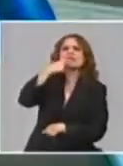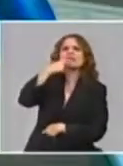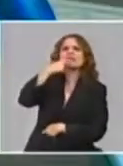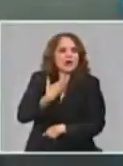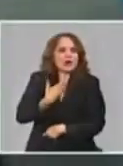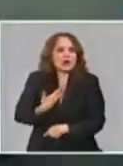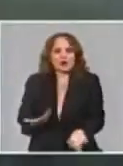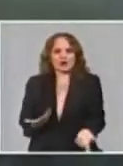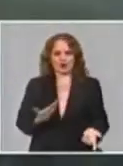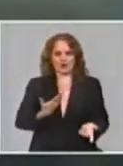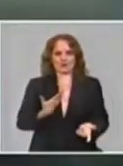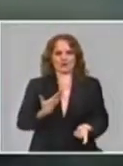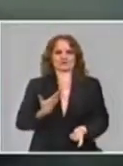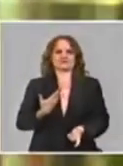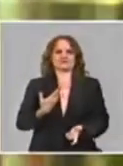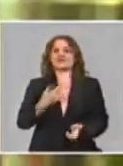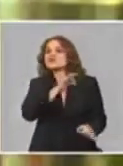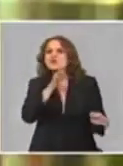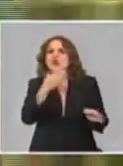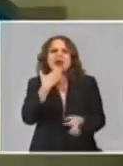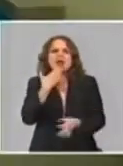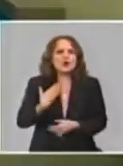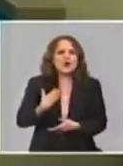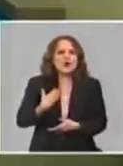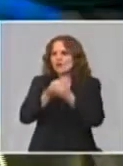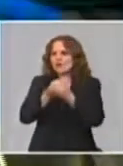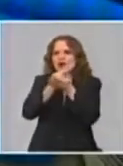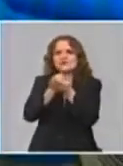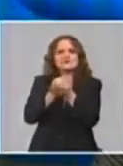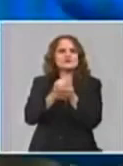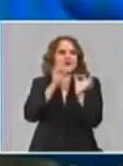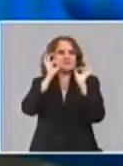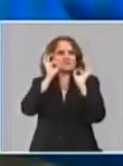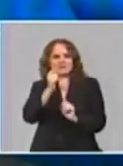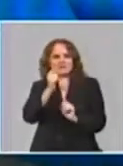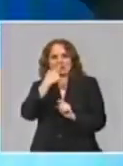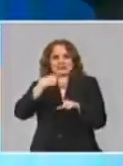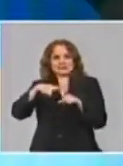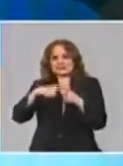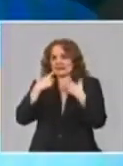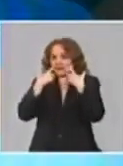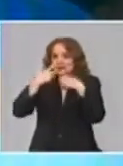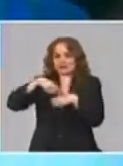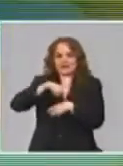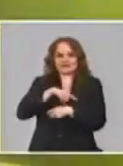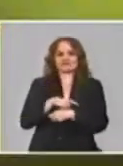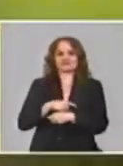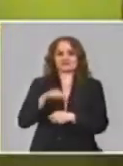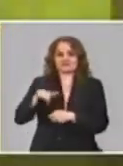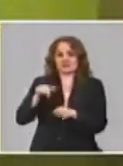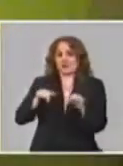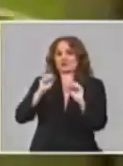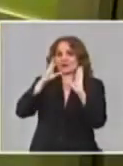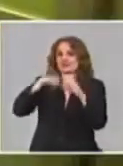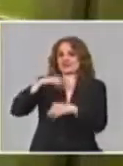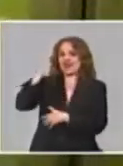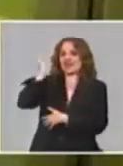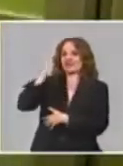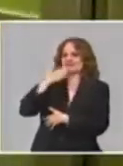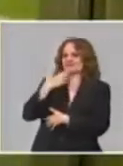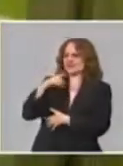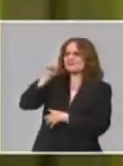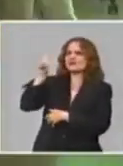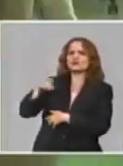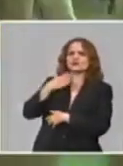de los efectos de interferón, te hablan del anticuerpo monoconar. mí me ha sido la pregunta del doctor Durán de un experimento,